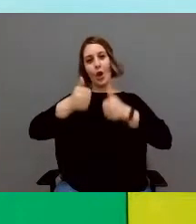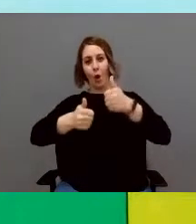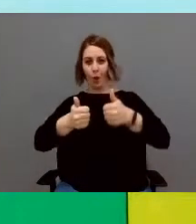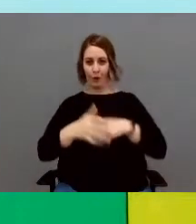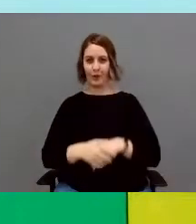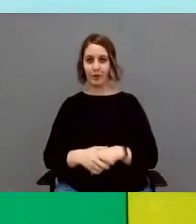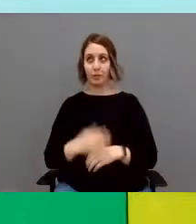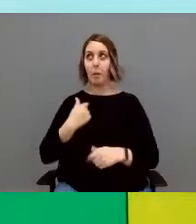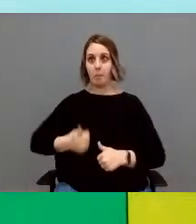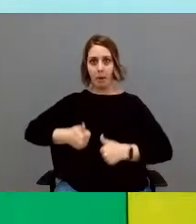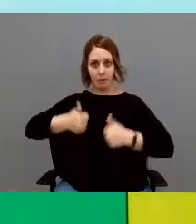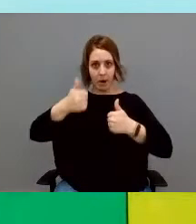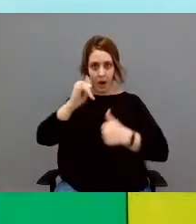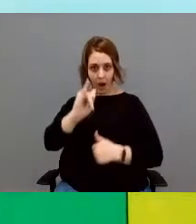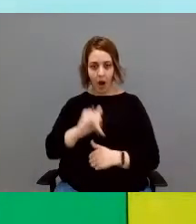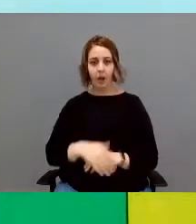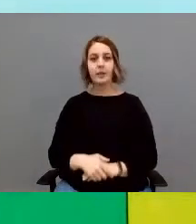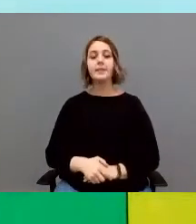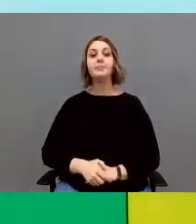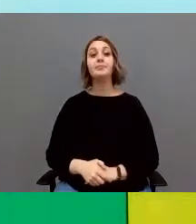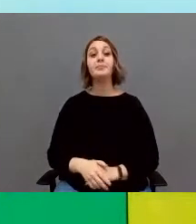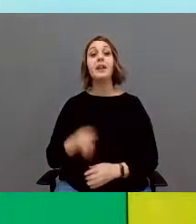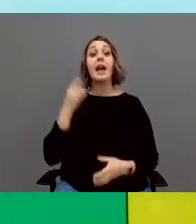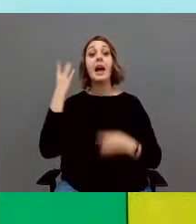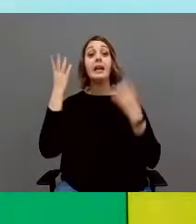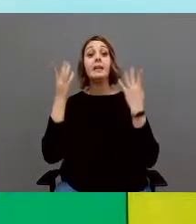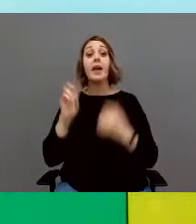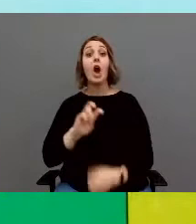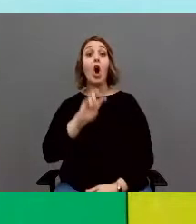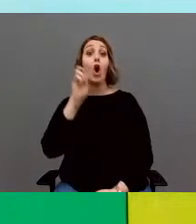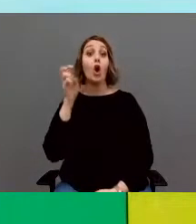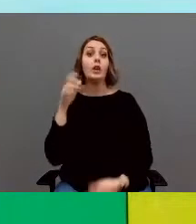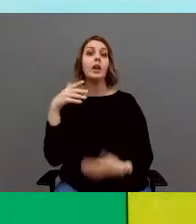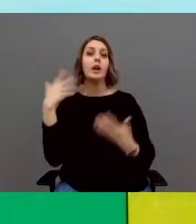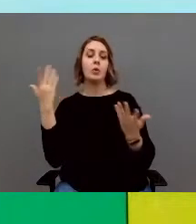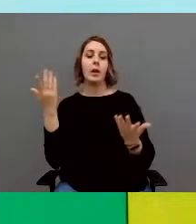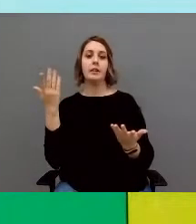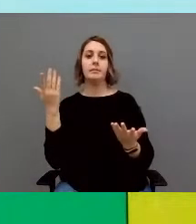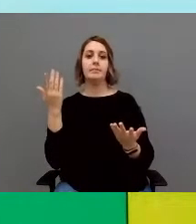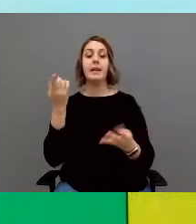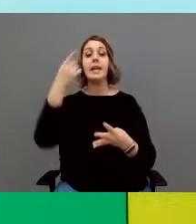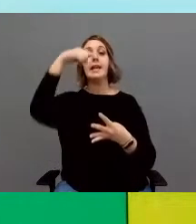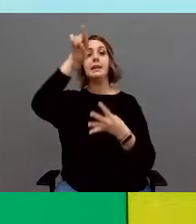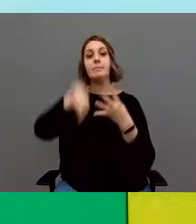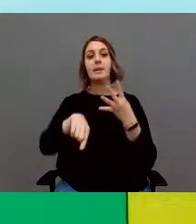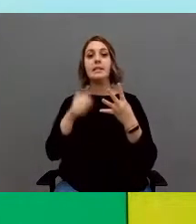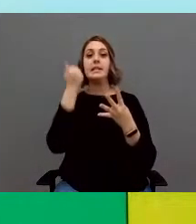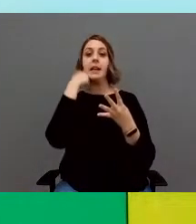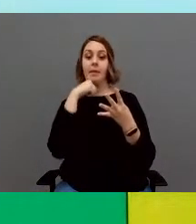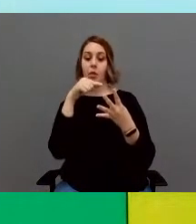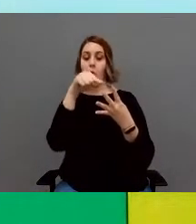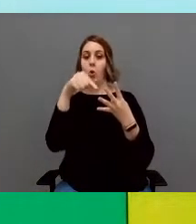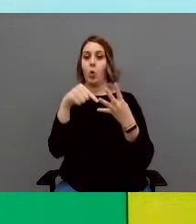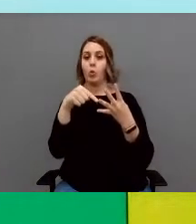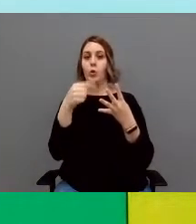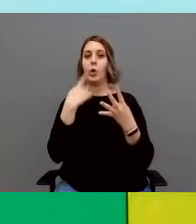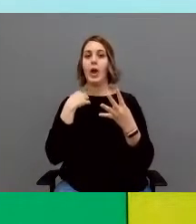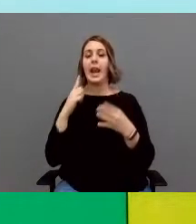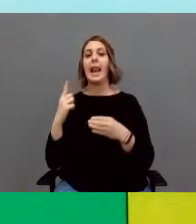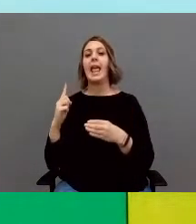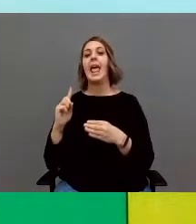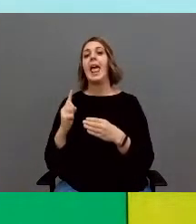alguno más. Otra de las actividades que realizamos un sábado al mes es el